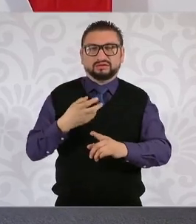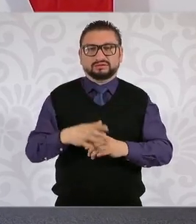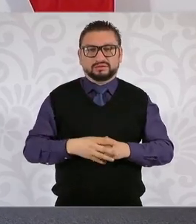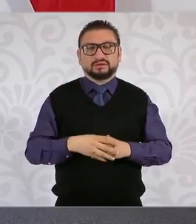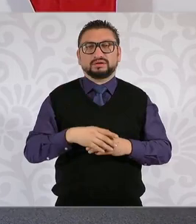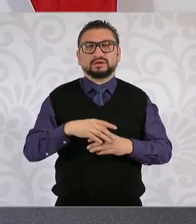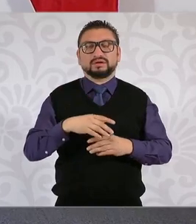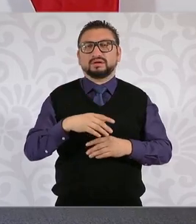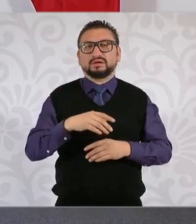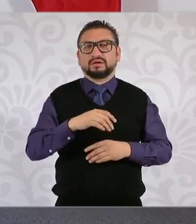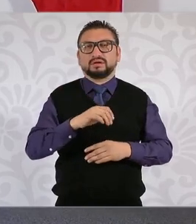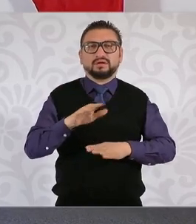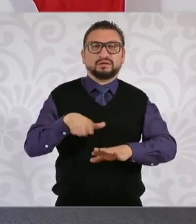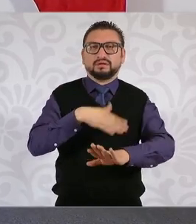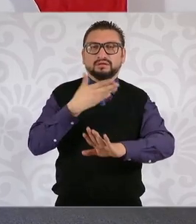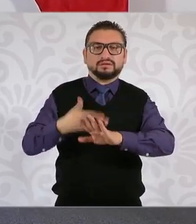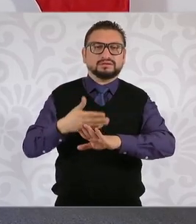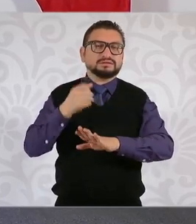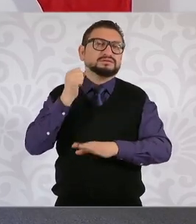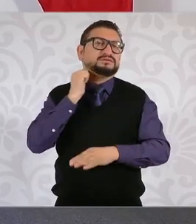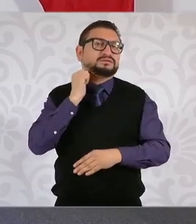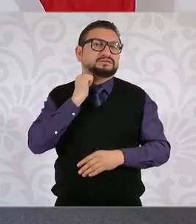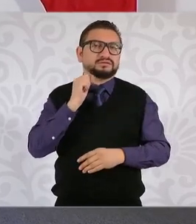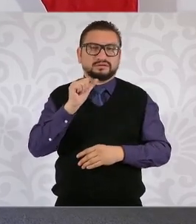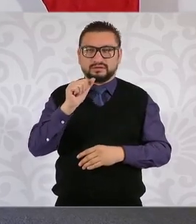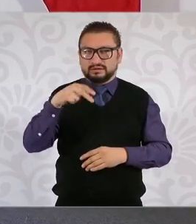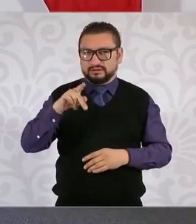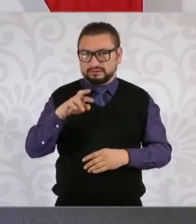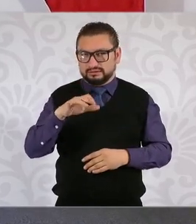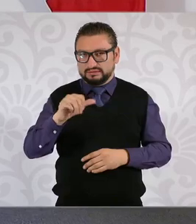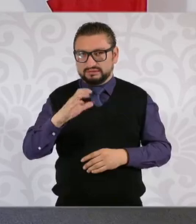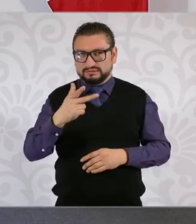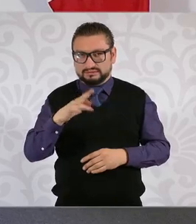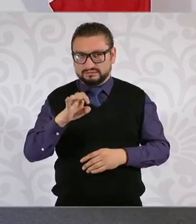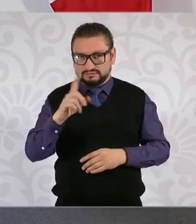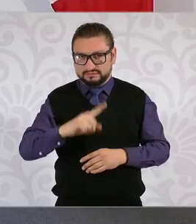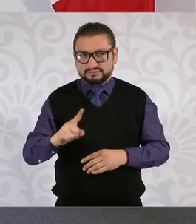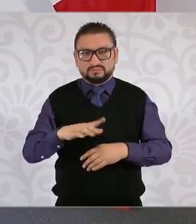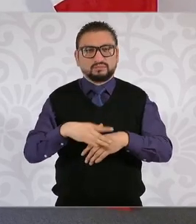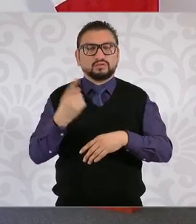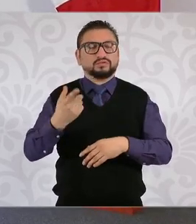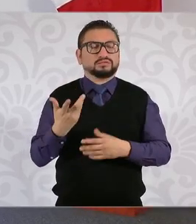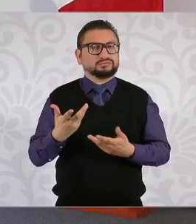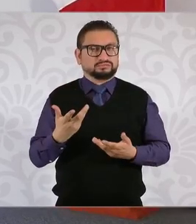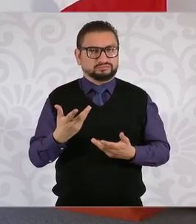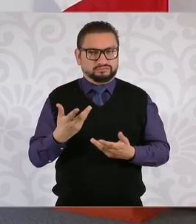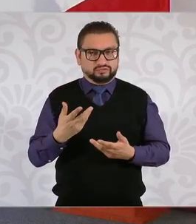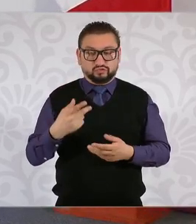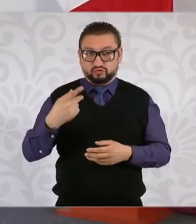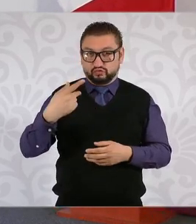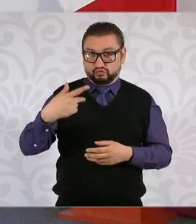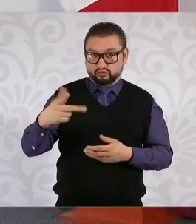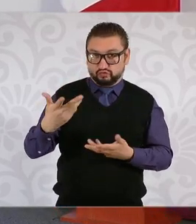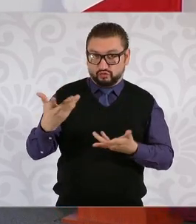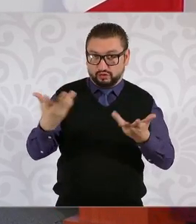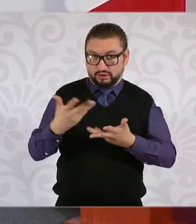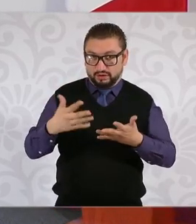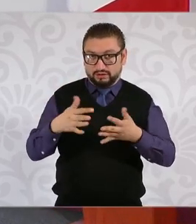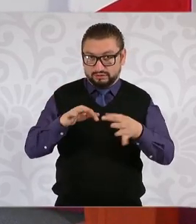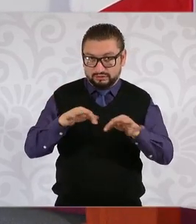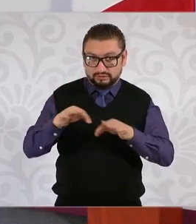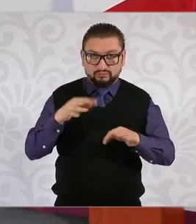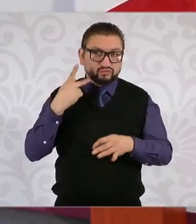contra la senadora Andrea Chávez que no tiene que ver con su actuación política